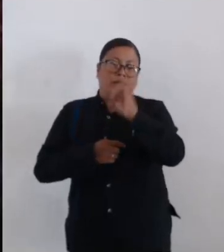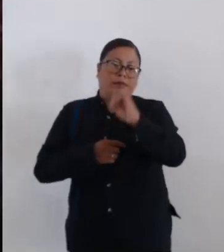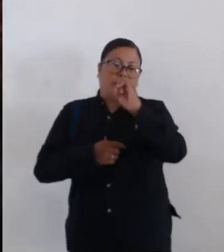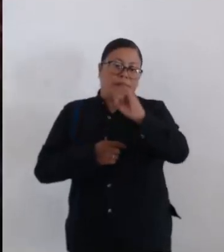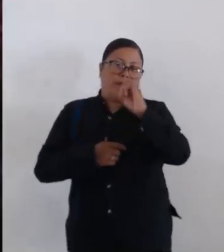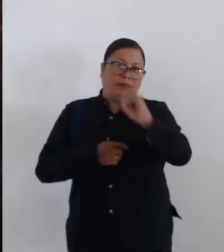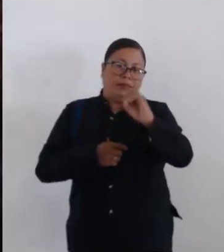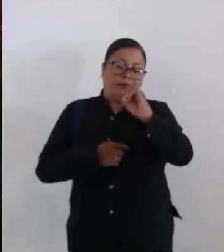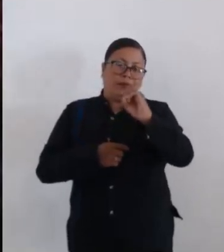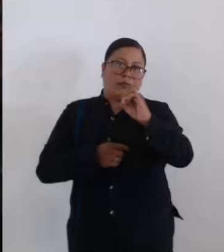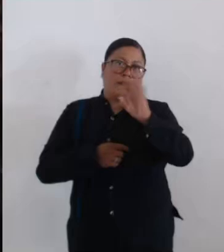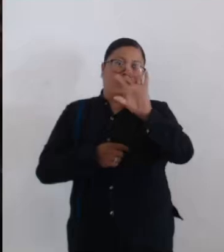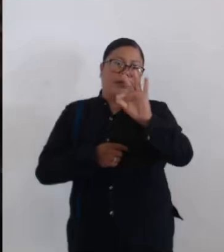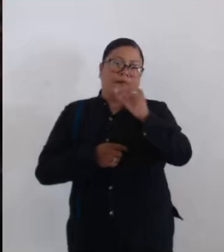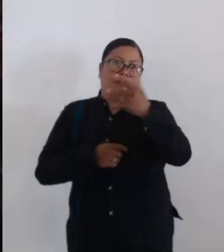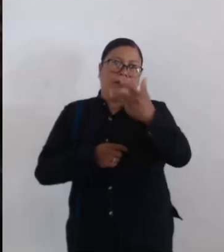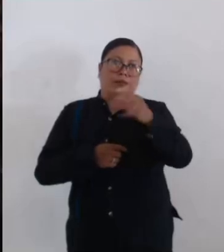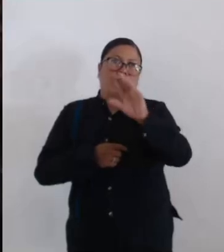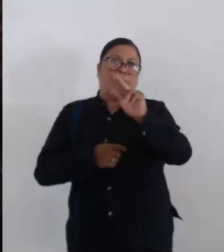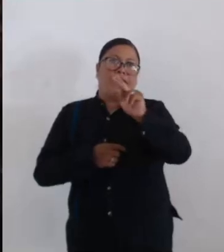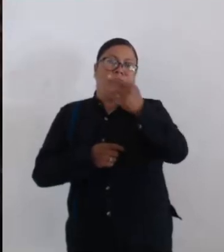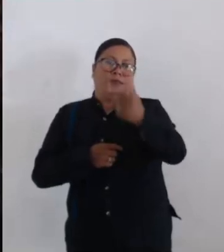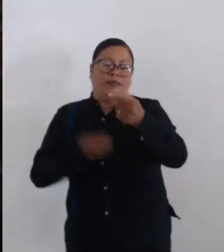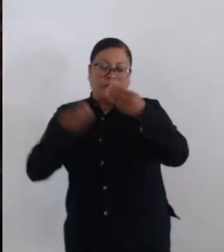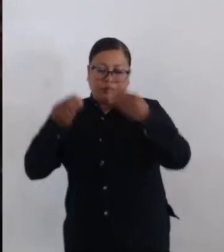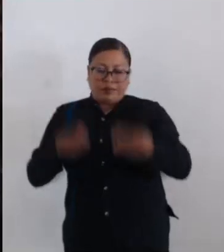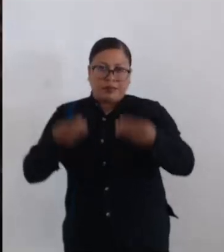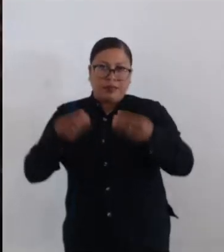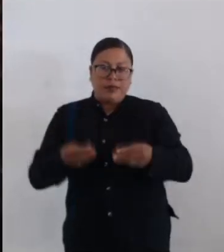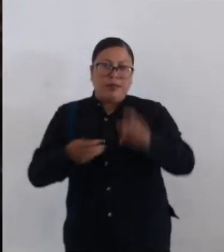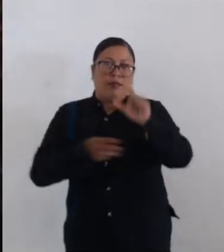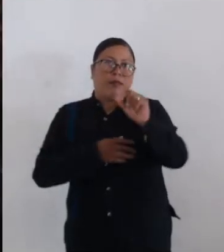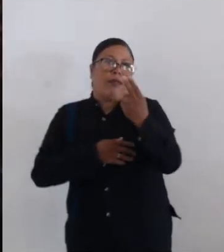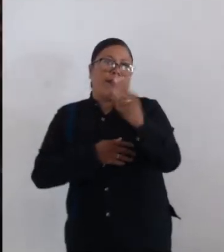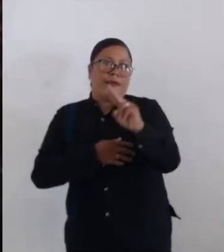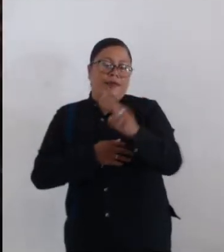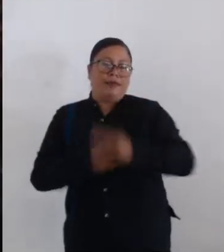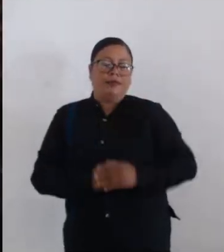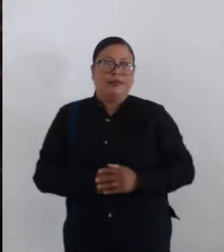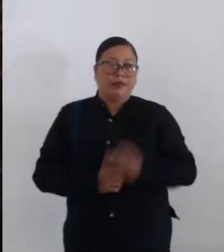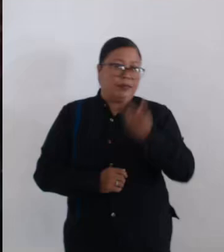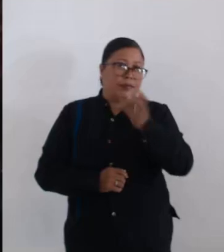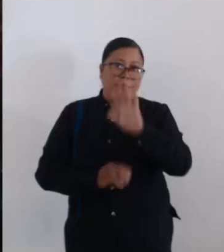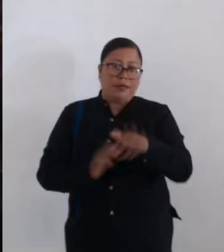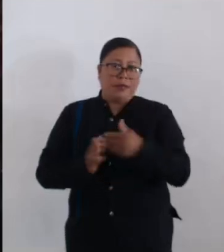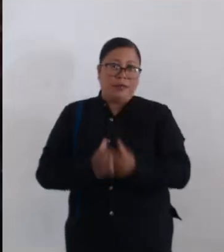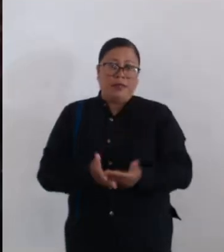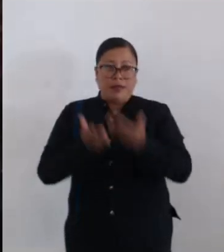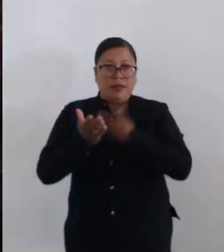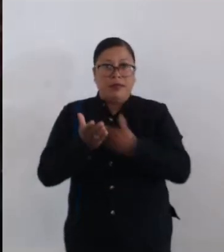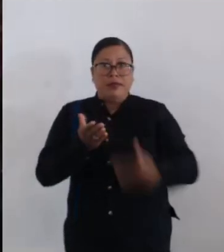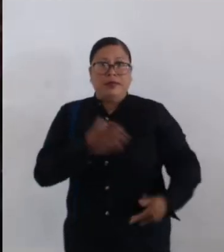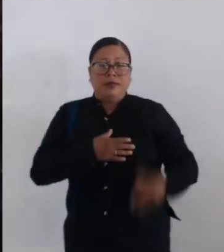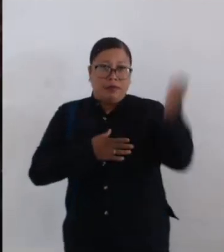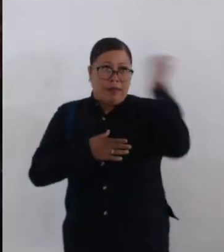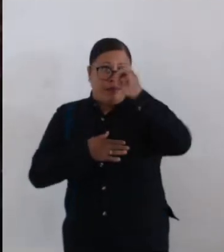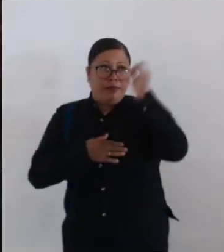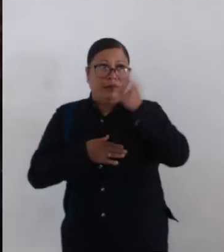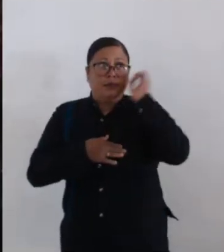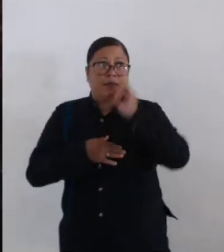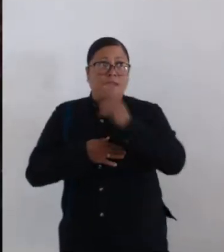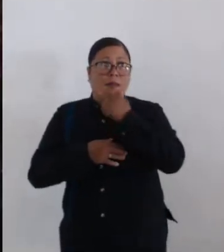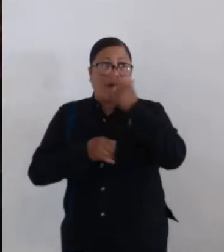-4887, del mercado, 20 de noviembre. ¿Es cuánto, señor presidente? Está a su